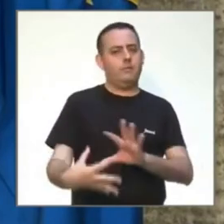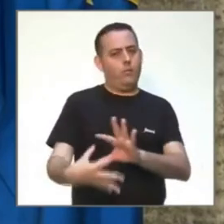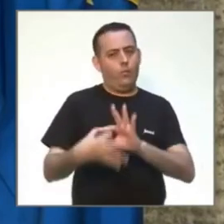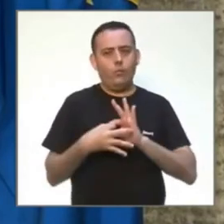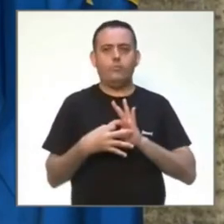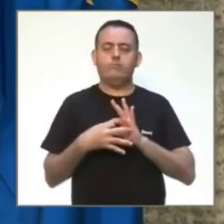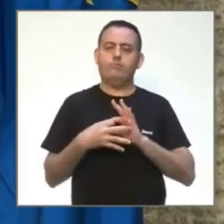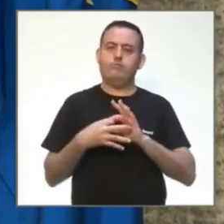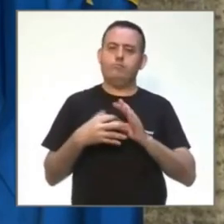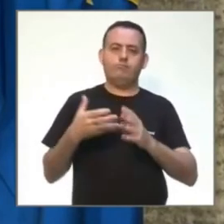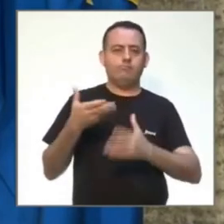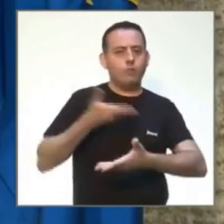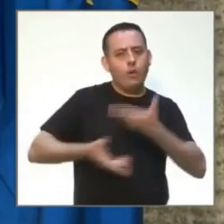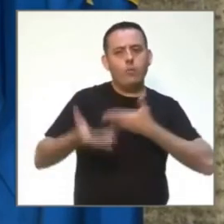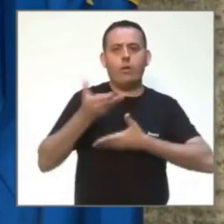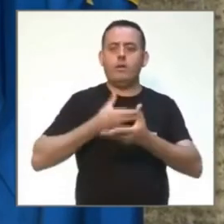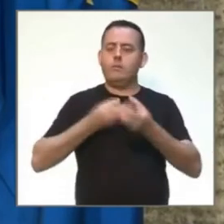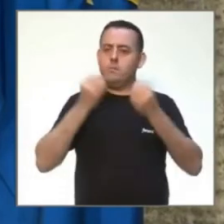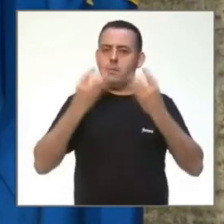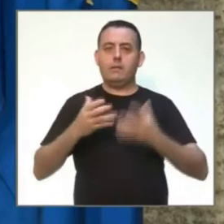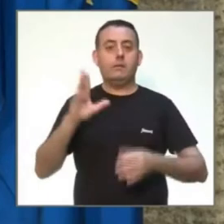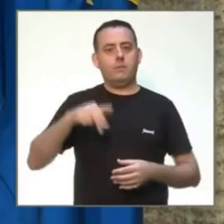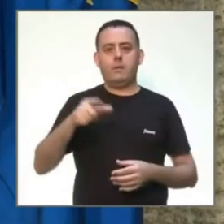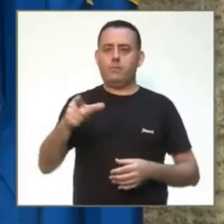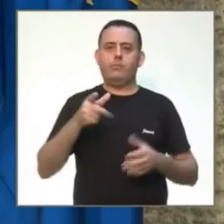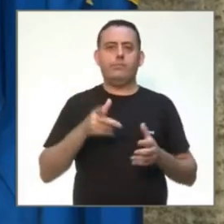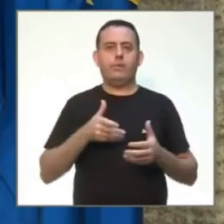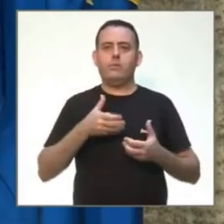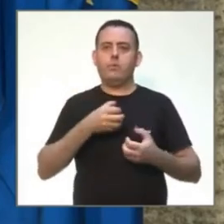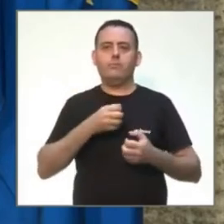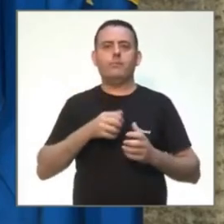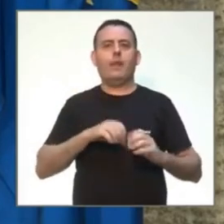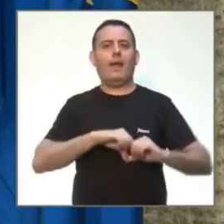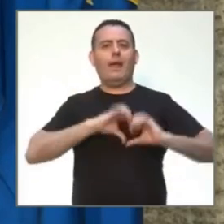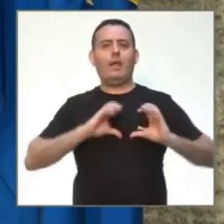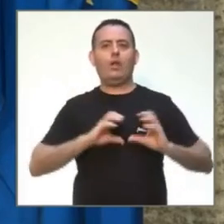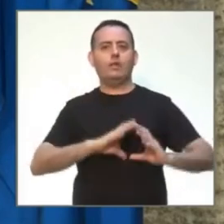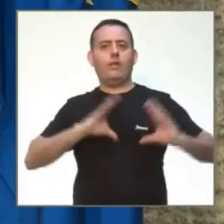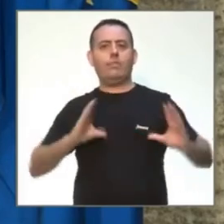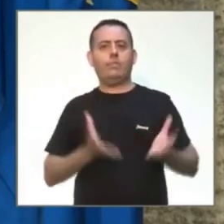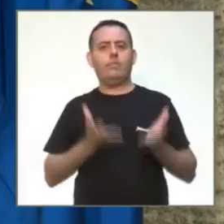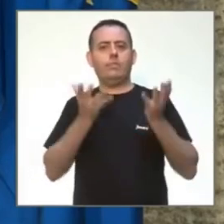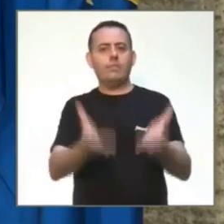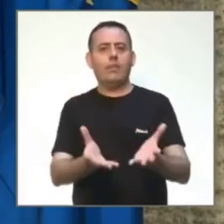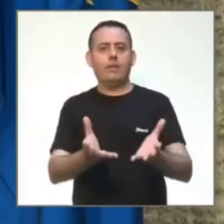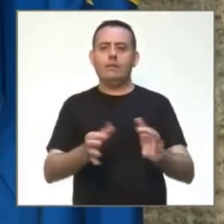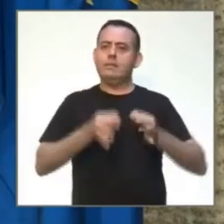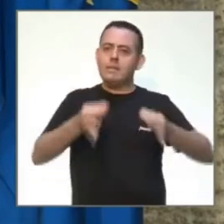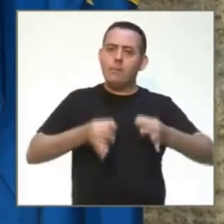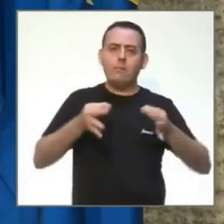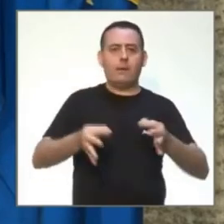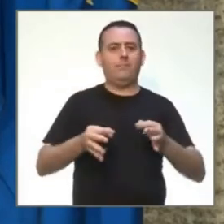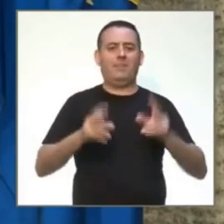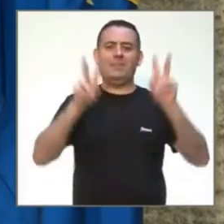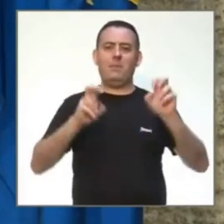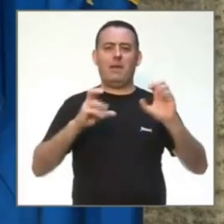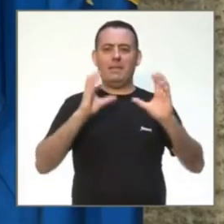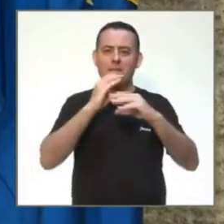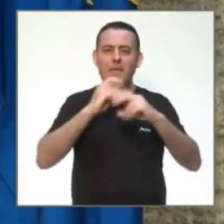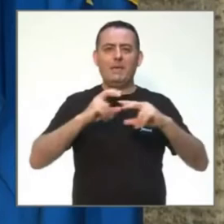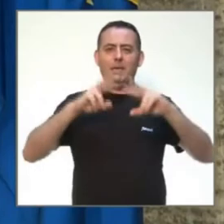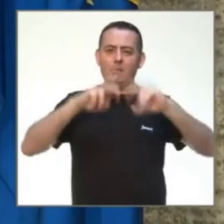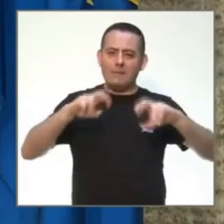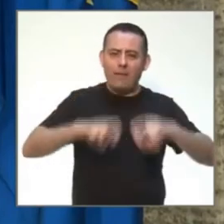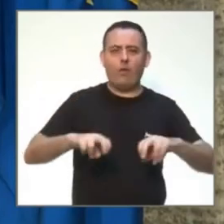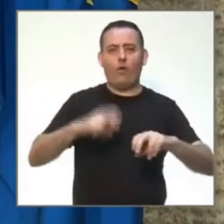generosidad para los proyectos que tienen que ver con la comunidad valenciana y con el conjunto del sistema de investigación y el